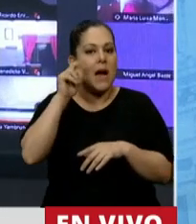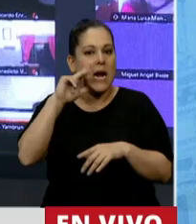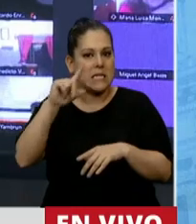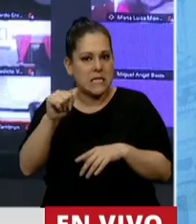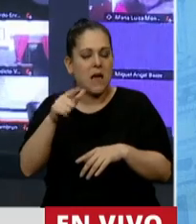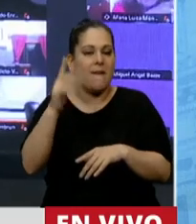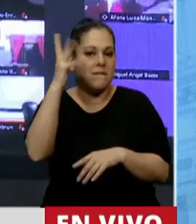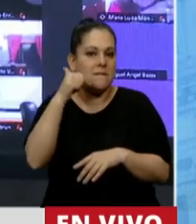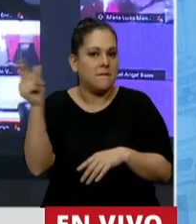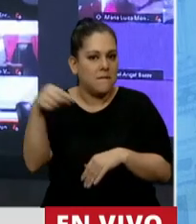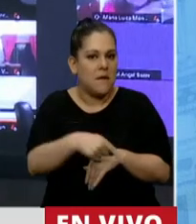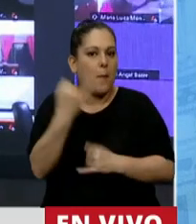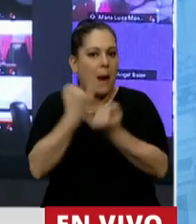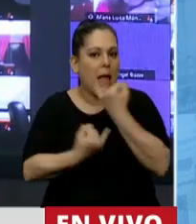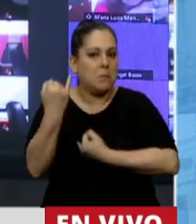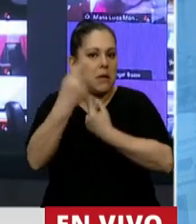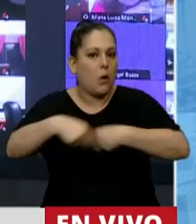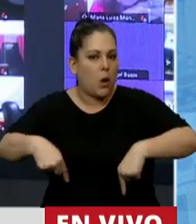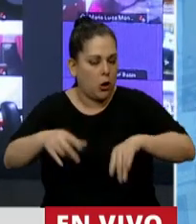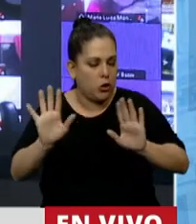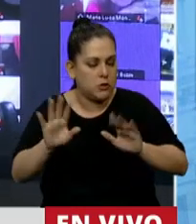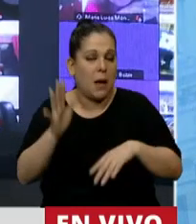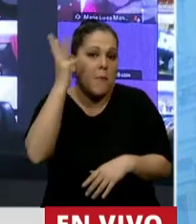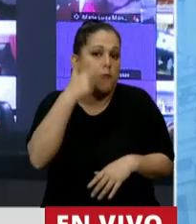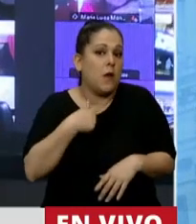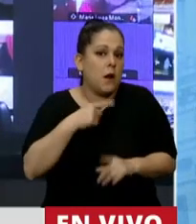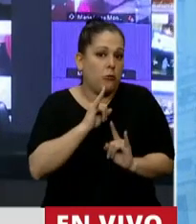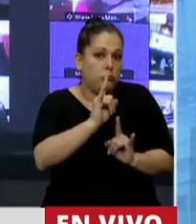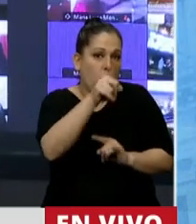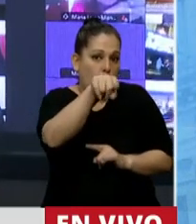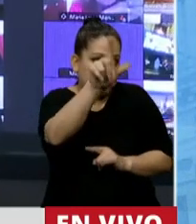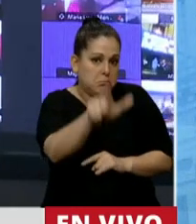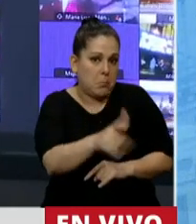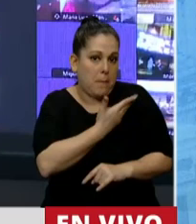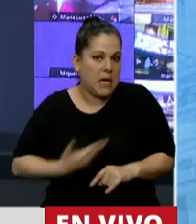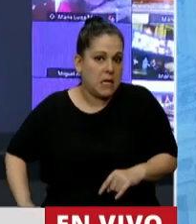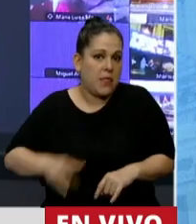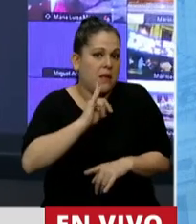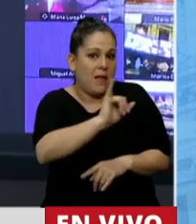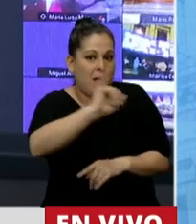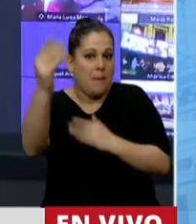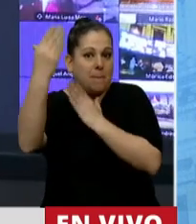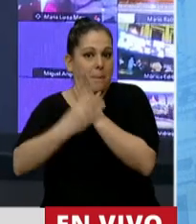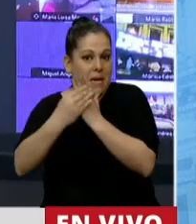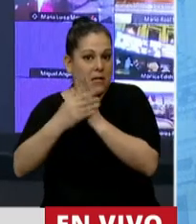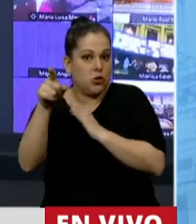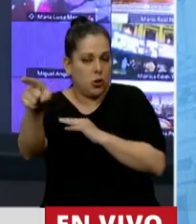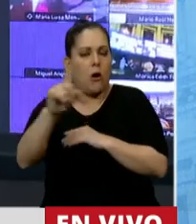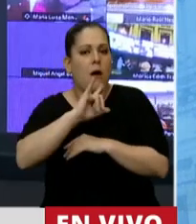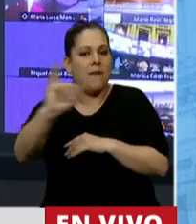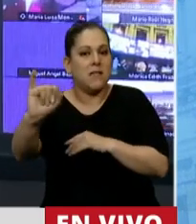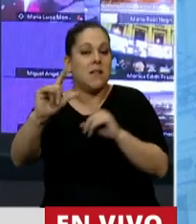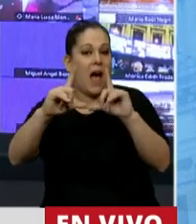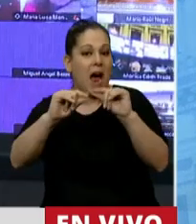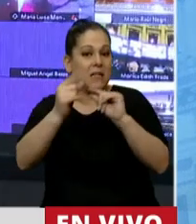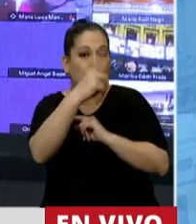explicaciones que dar. También nos gustaría, si usted puede, que le transmita al Jefe de Gabinete de Ministros, que el artículo 101 de la Constitución establece que tiene